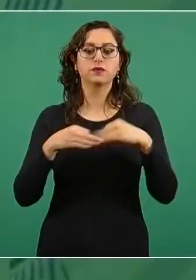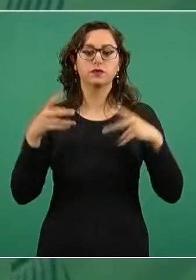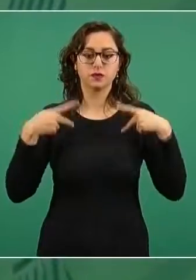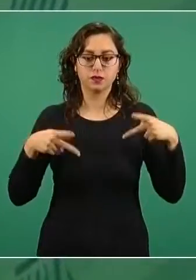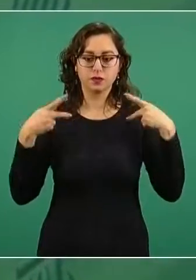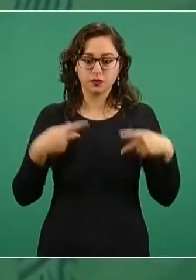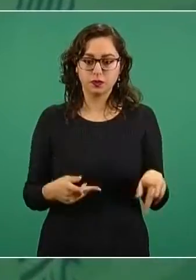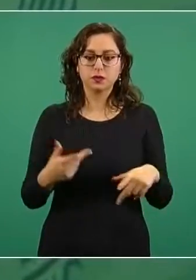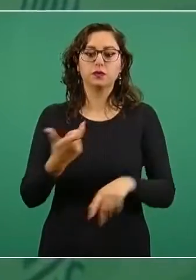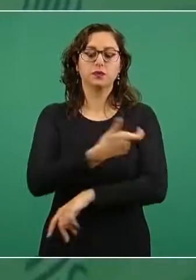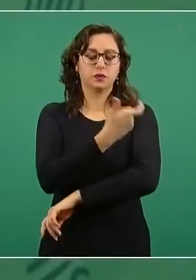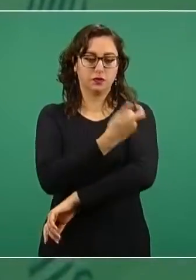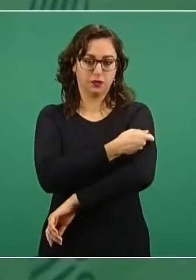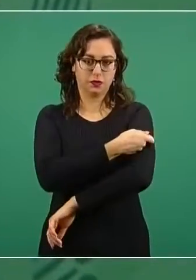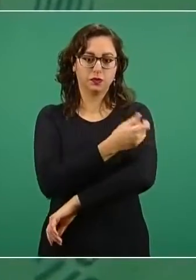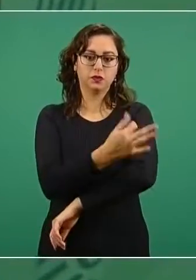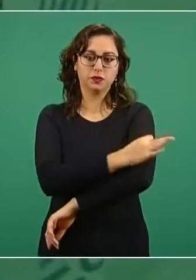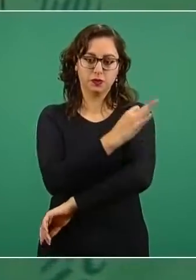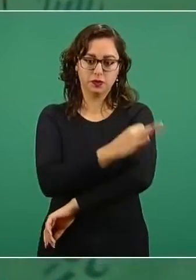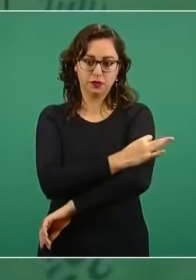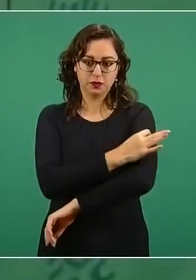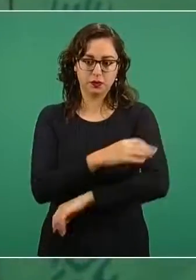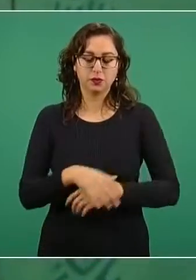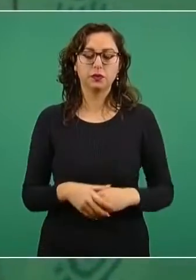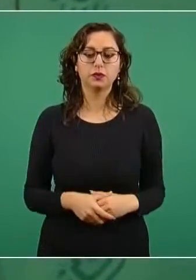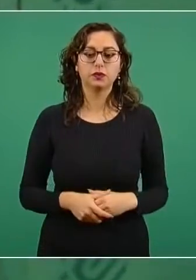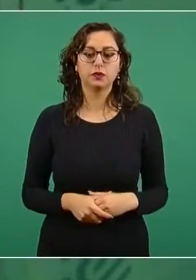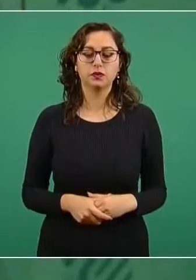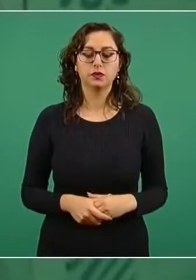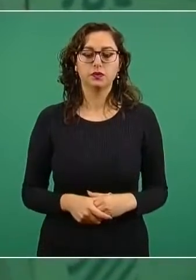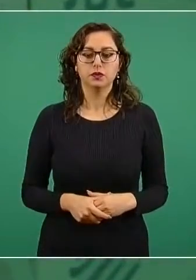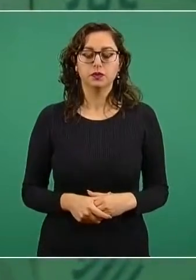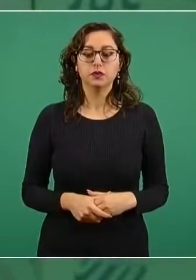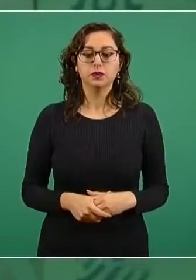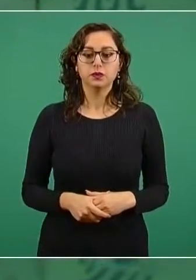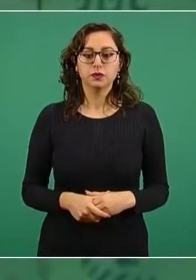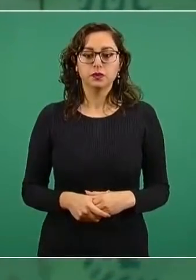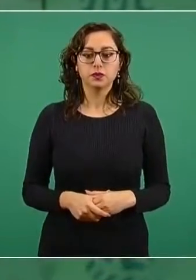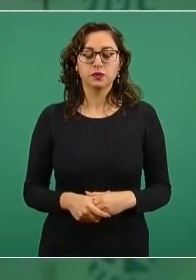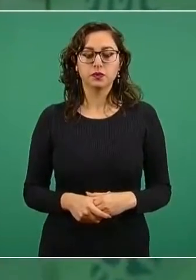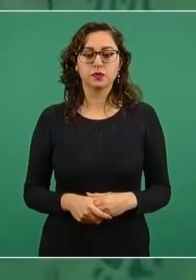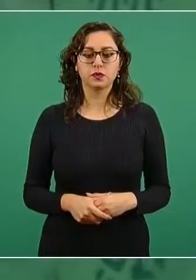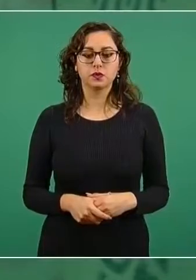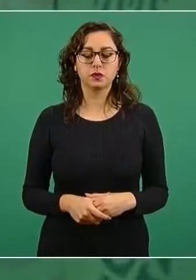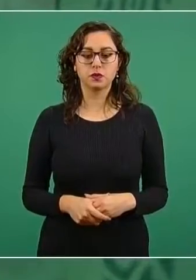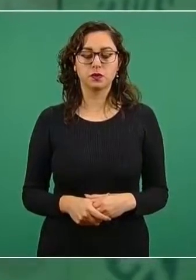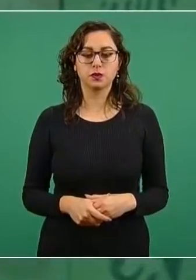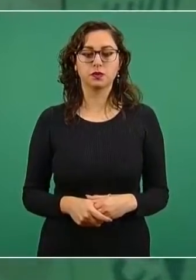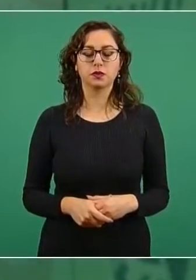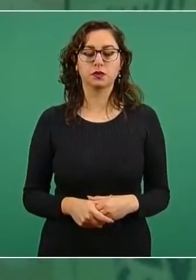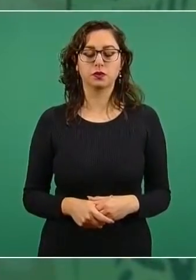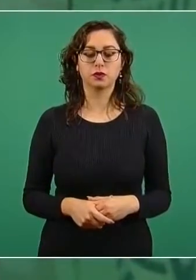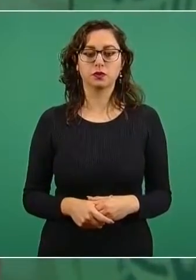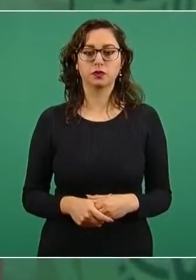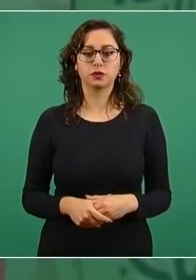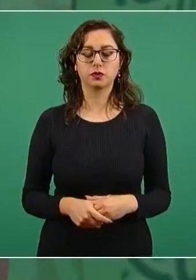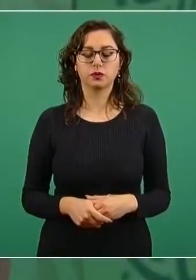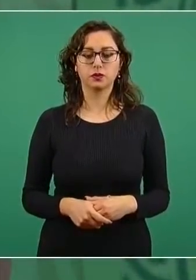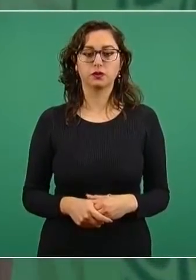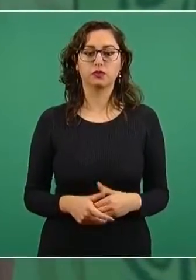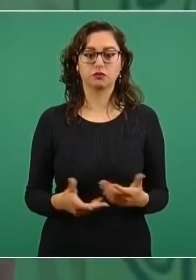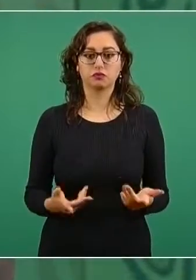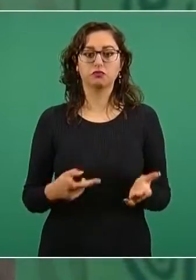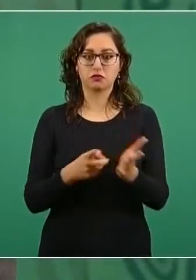de manera universal, que se tenga este